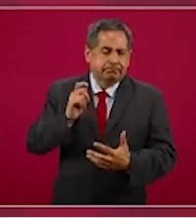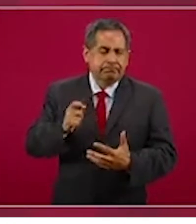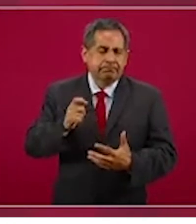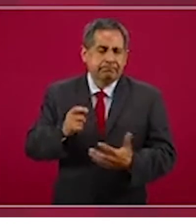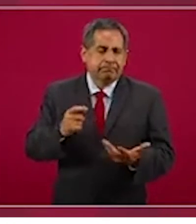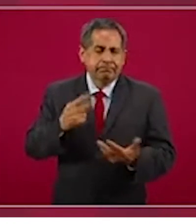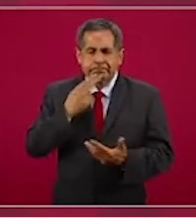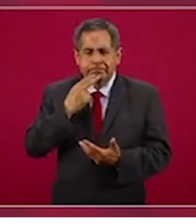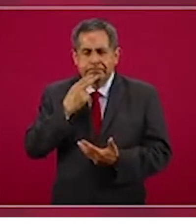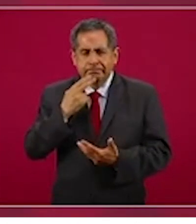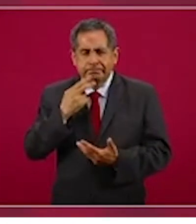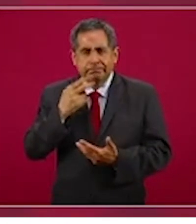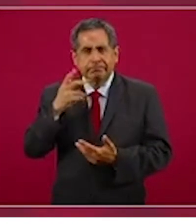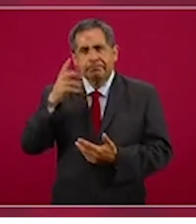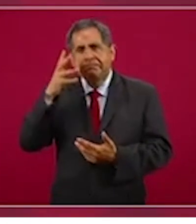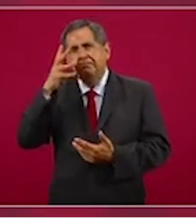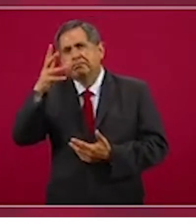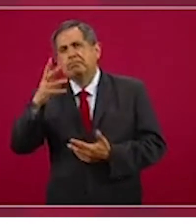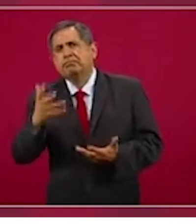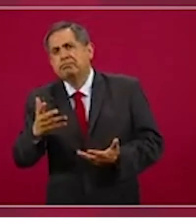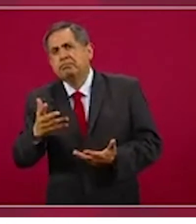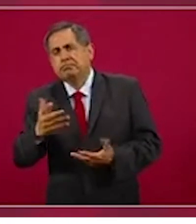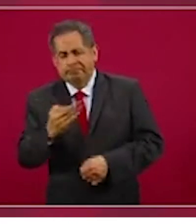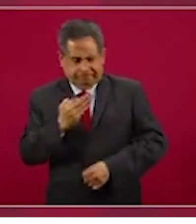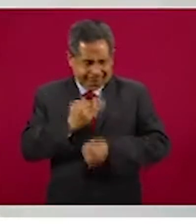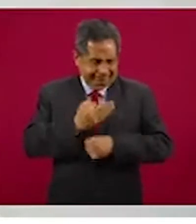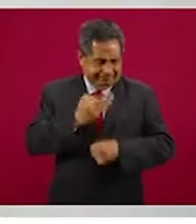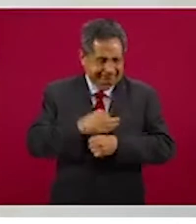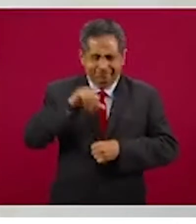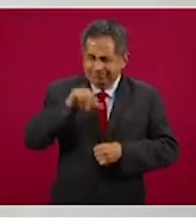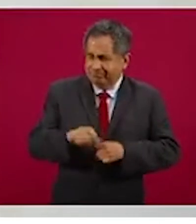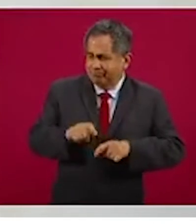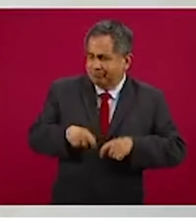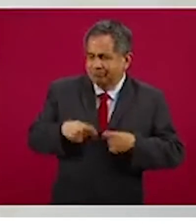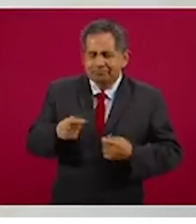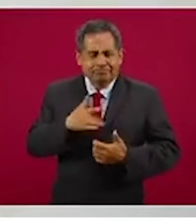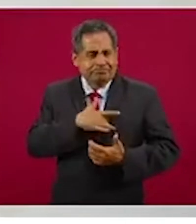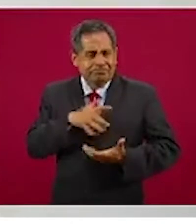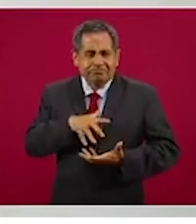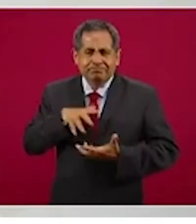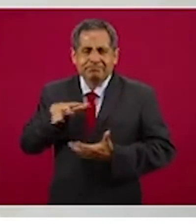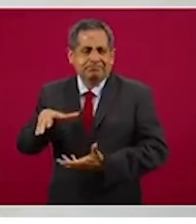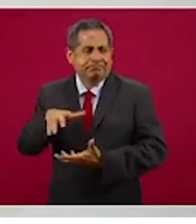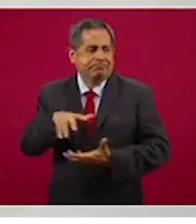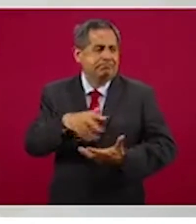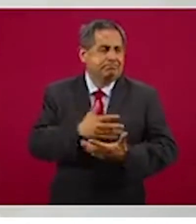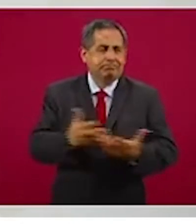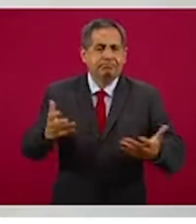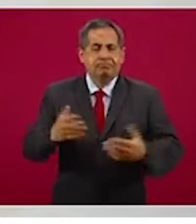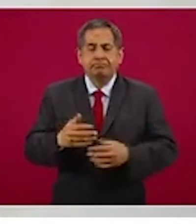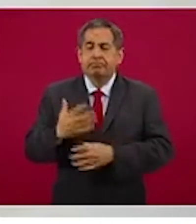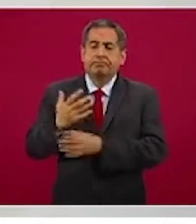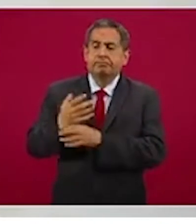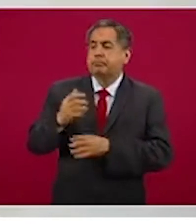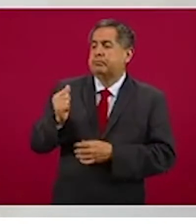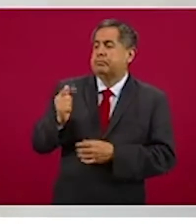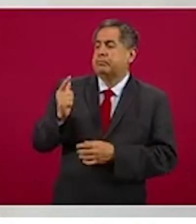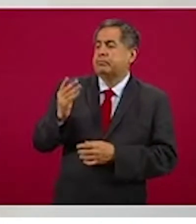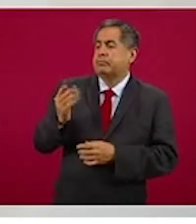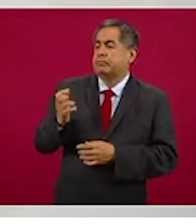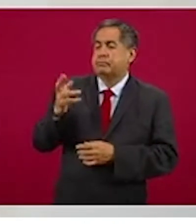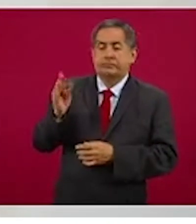en darlo todo al presente. Estas palabras que reconocen de Albert Camus, hoy